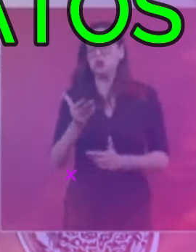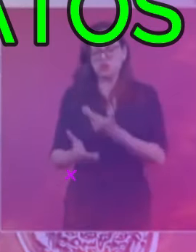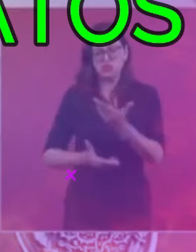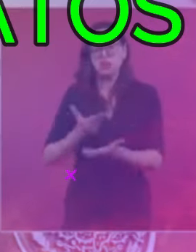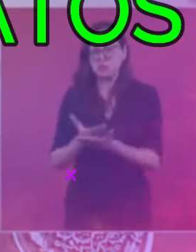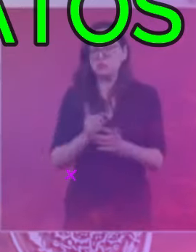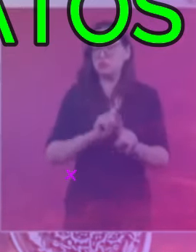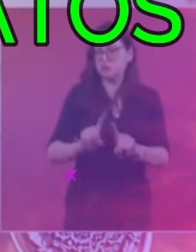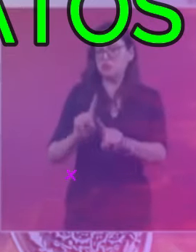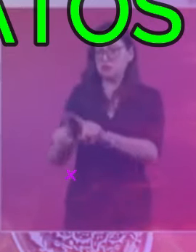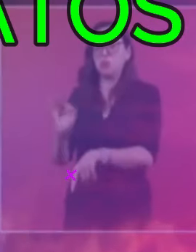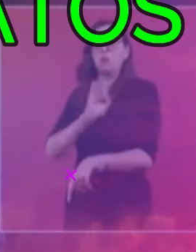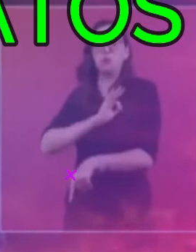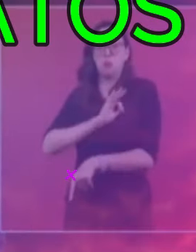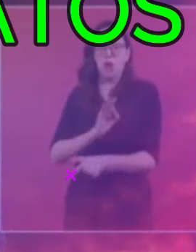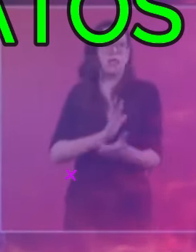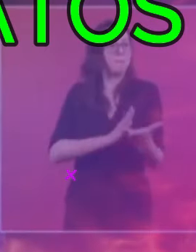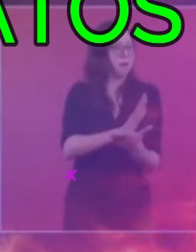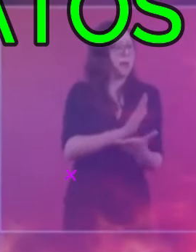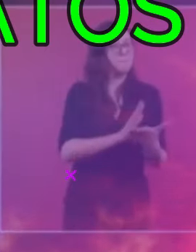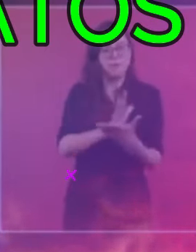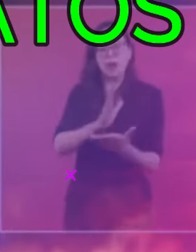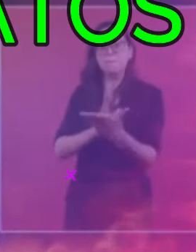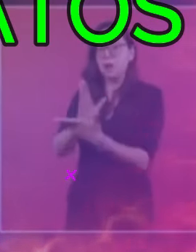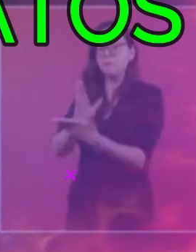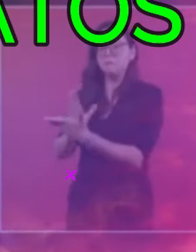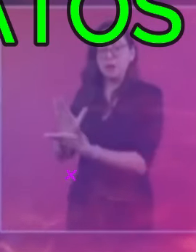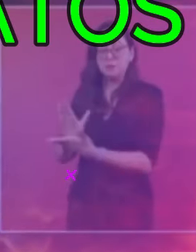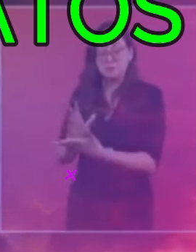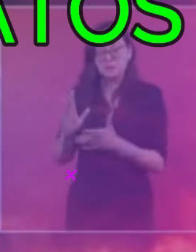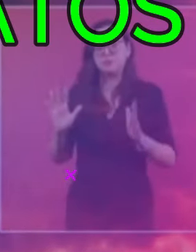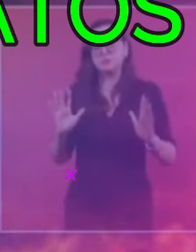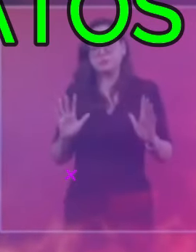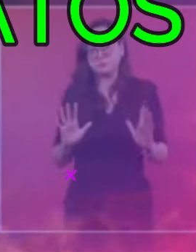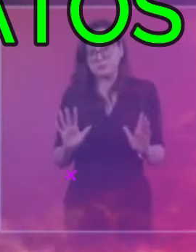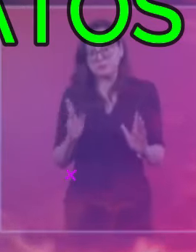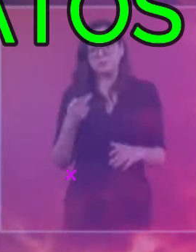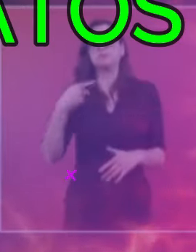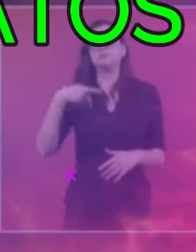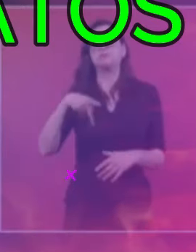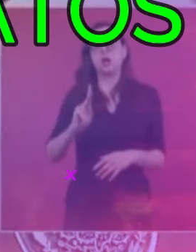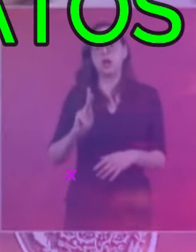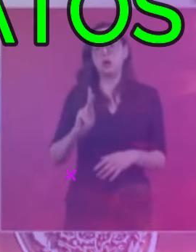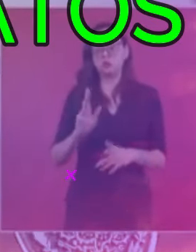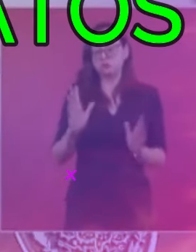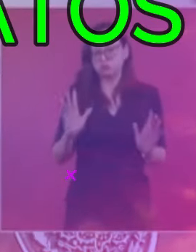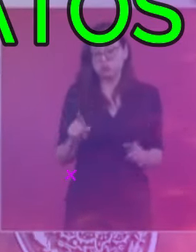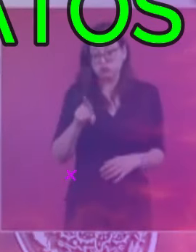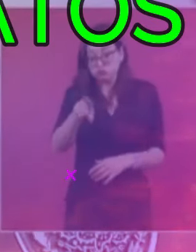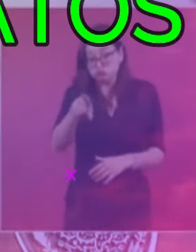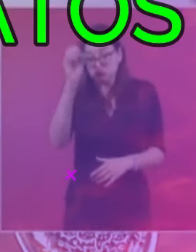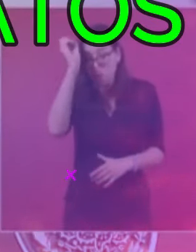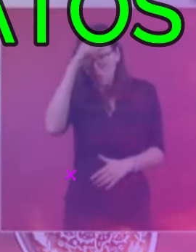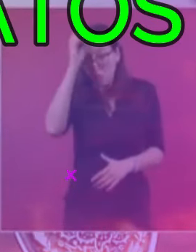sobre la escasez de agua en México. Le dice que estuvieron en una zona de Chiapas donde se